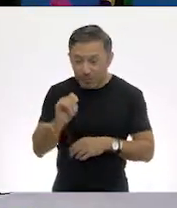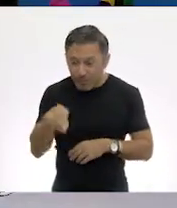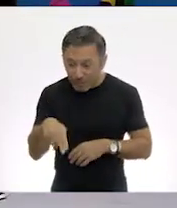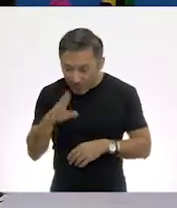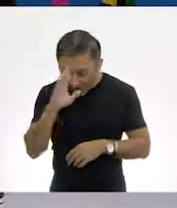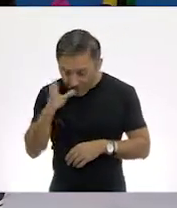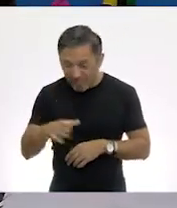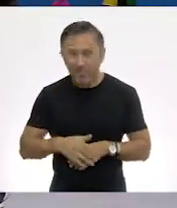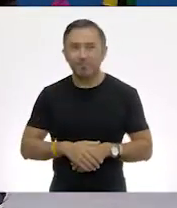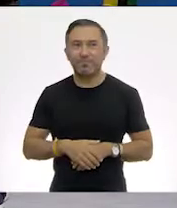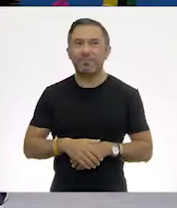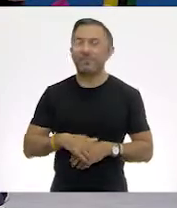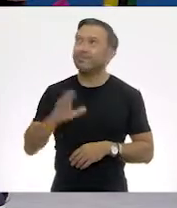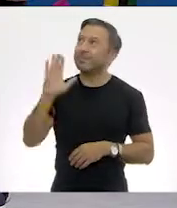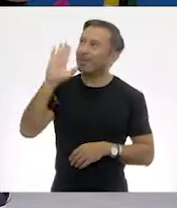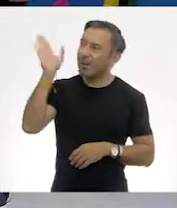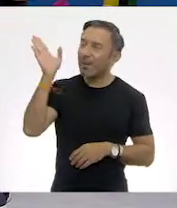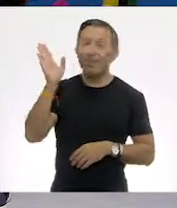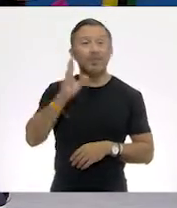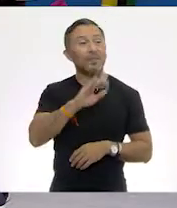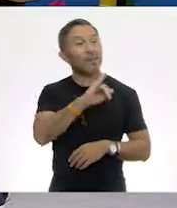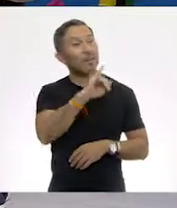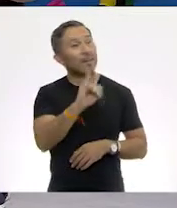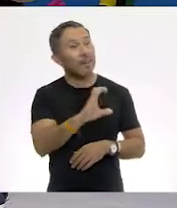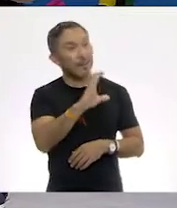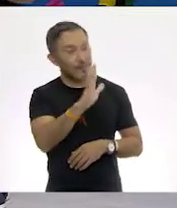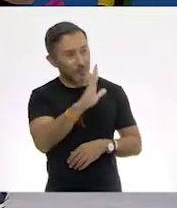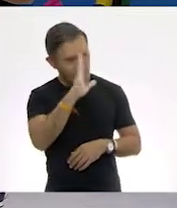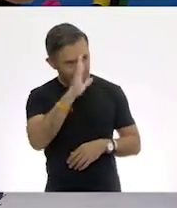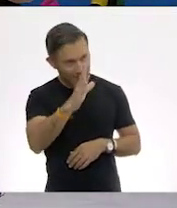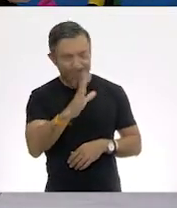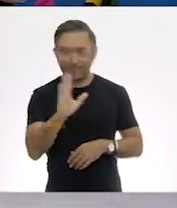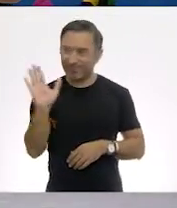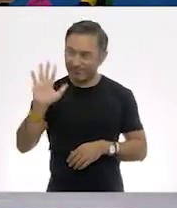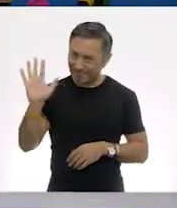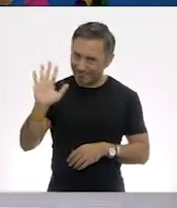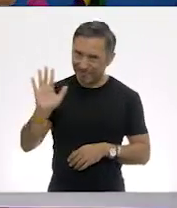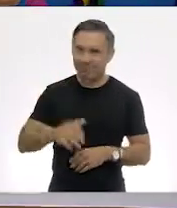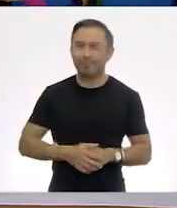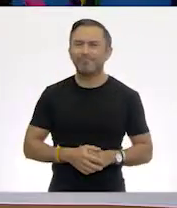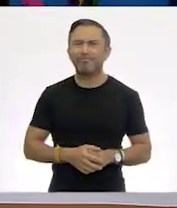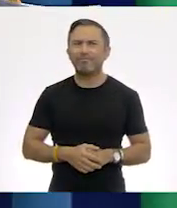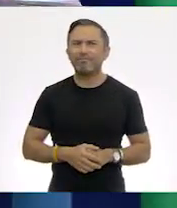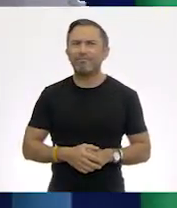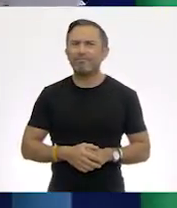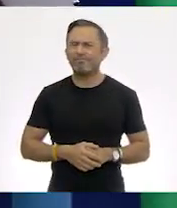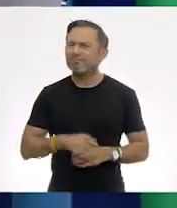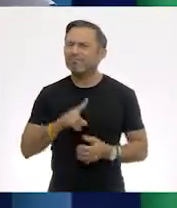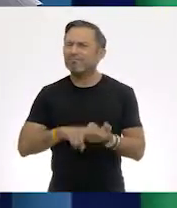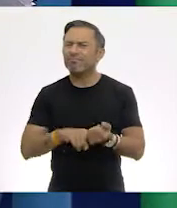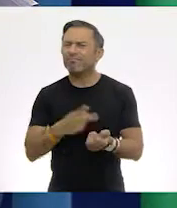¡Hola! ¡Hola, Juan Carlos! ¡Hola, hola! ¿Qué estaban platicando?